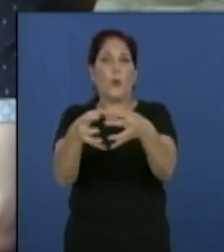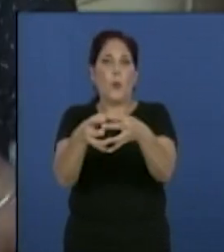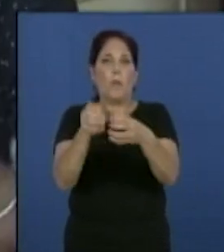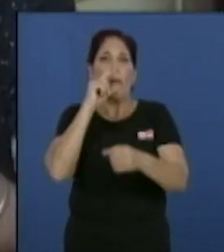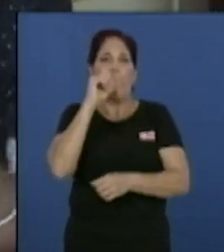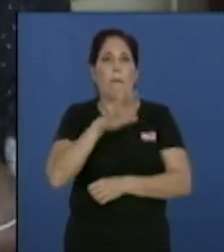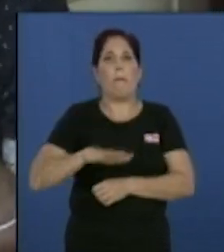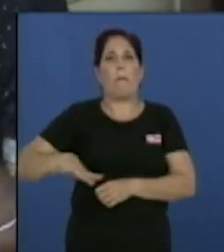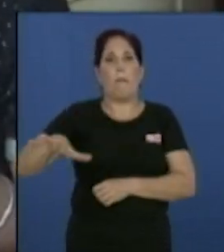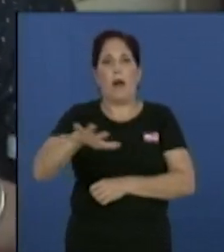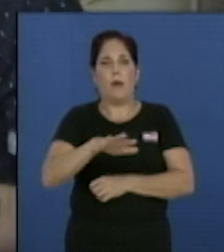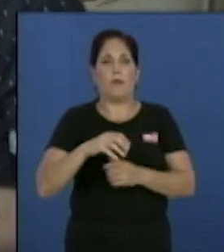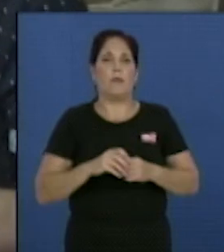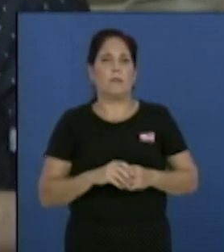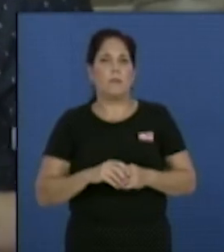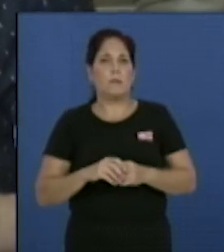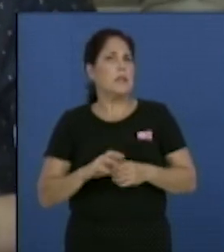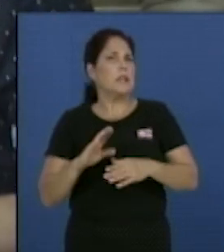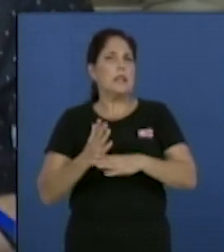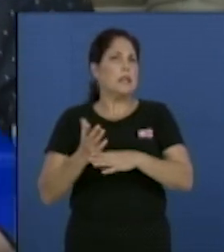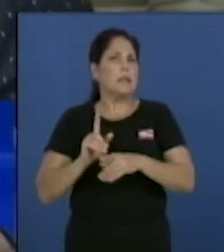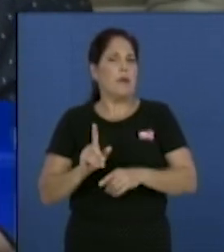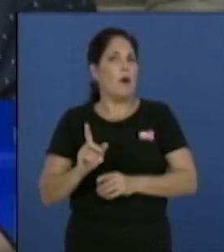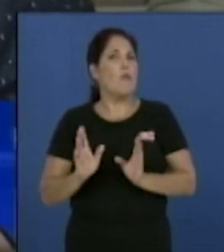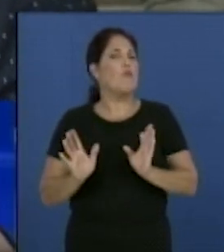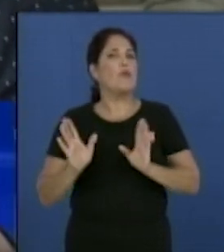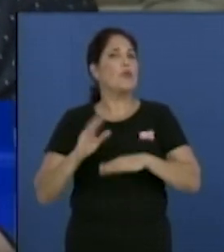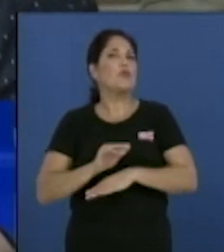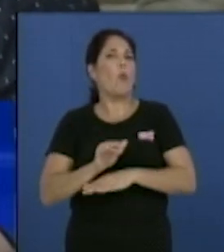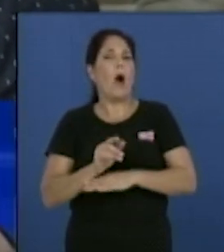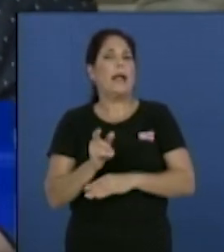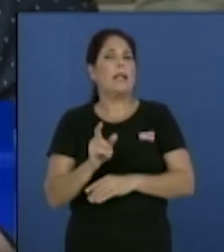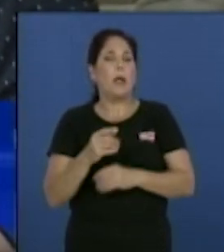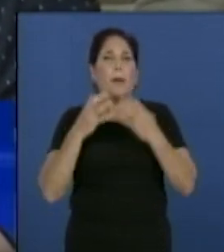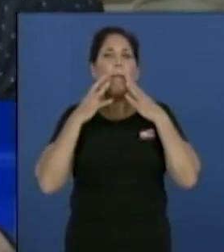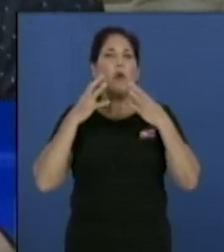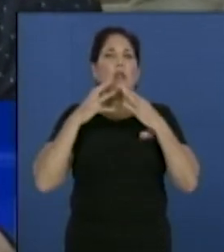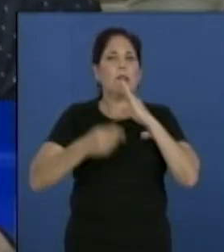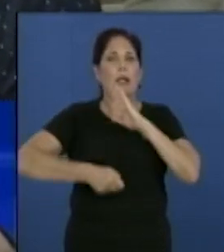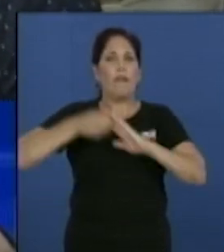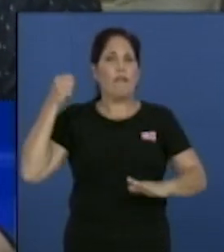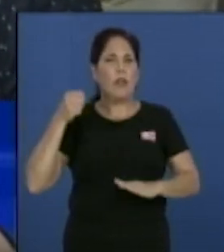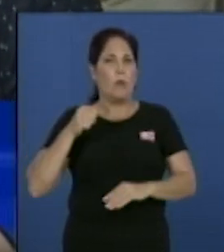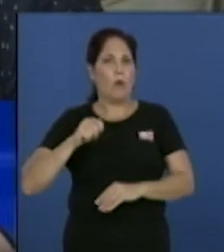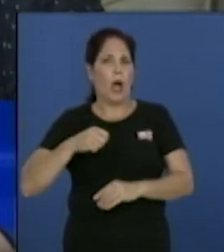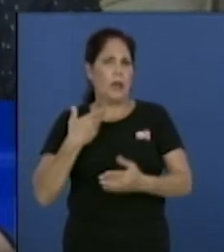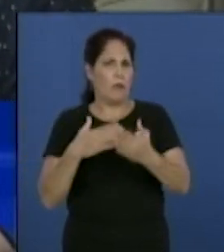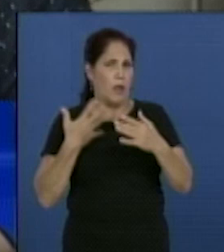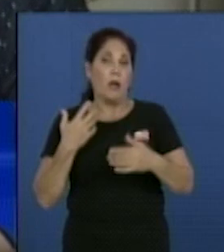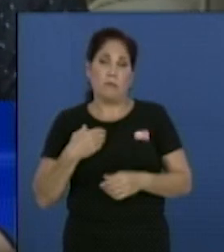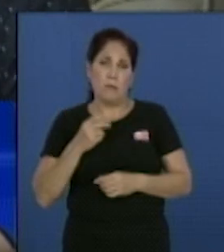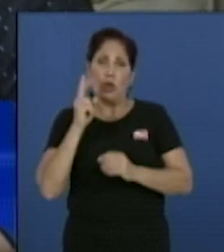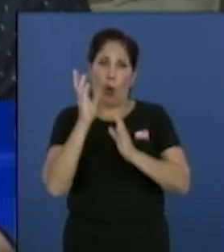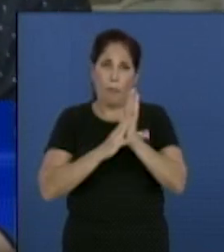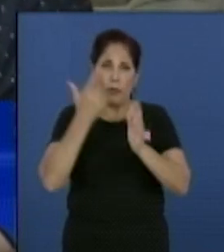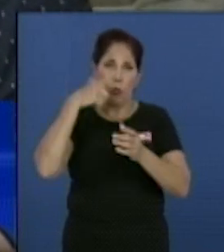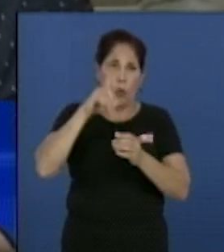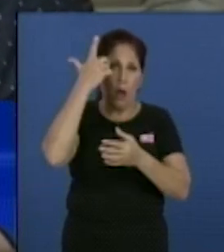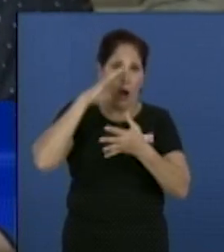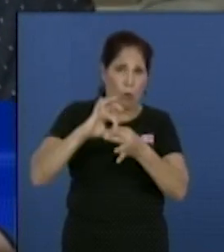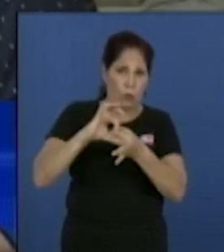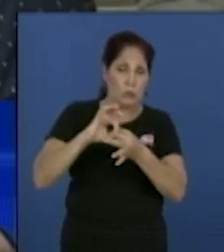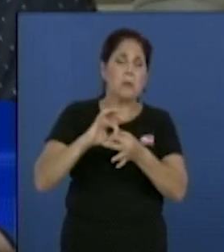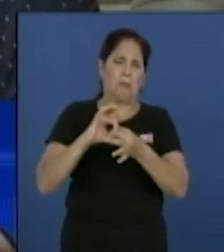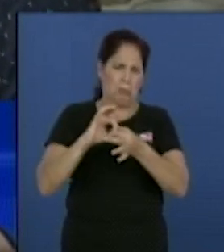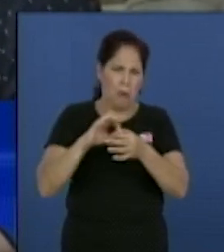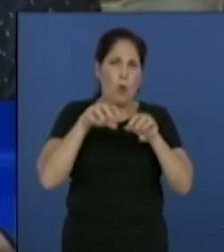en los barrios. Esto no quiere decir que no existirá una vitalidad permanente durante los dos meses de verano en